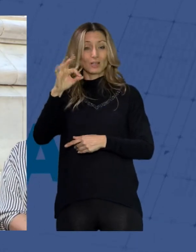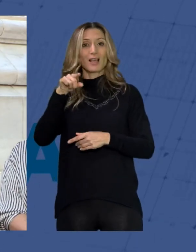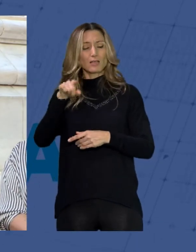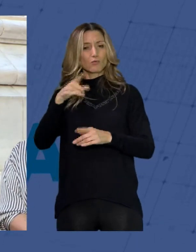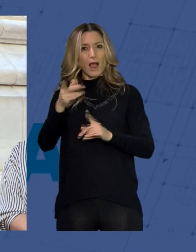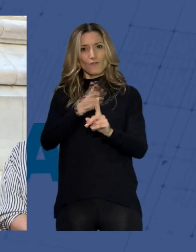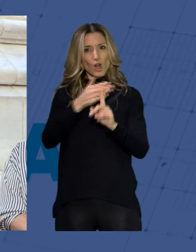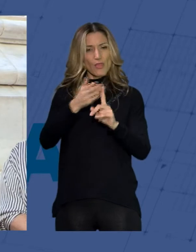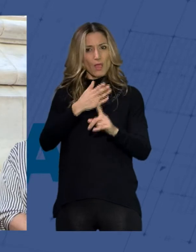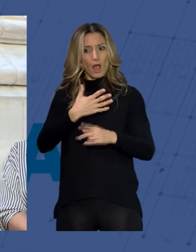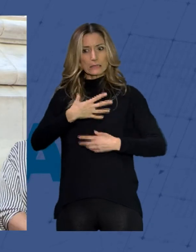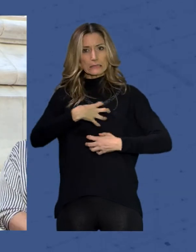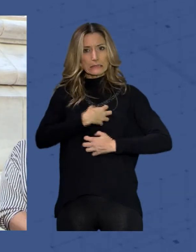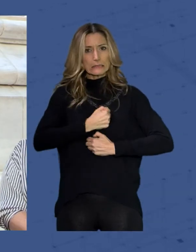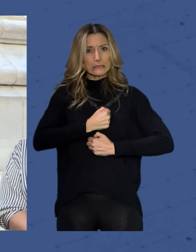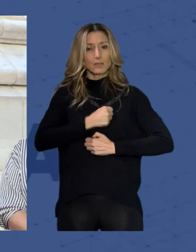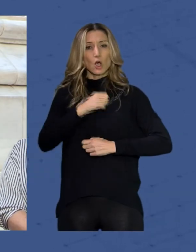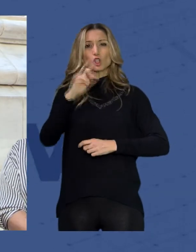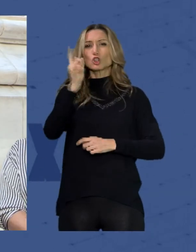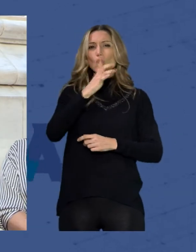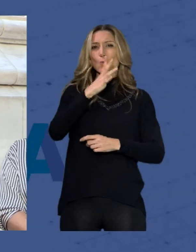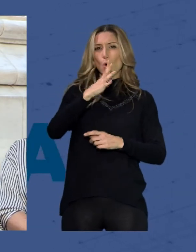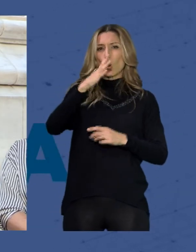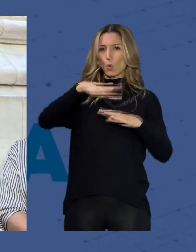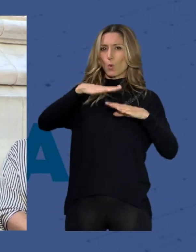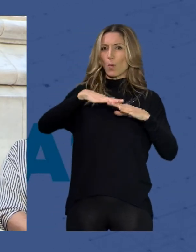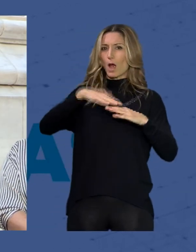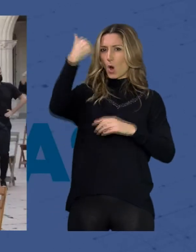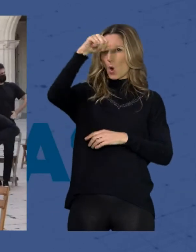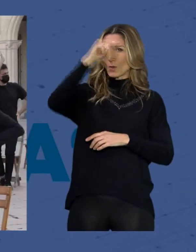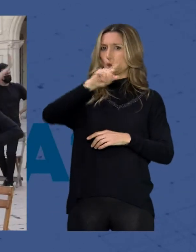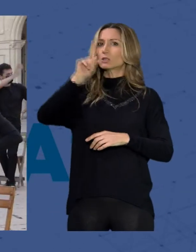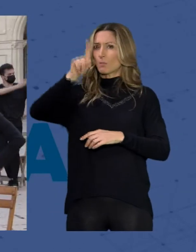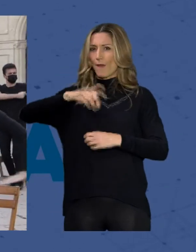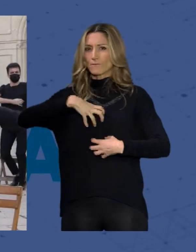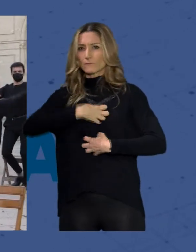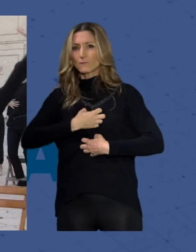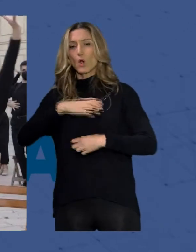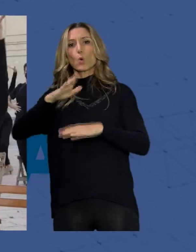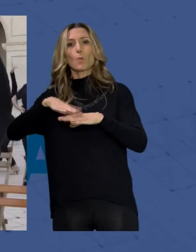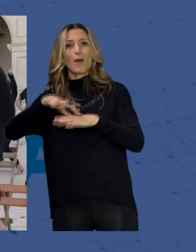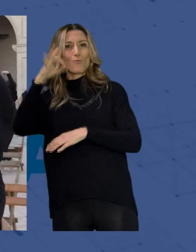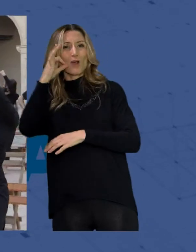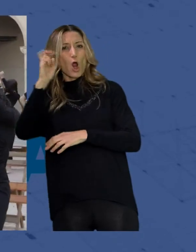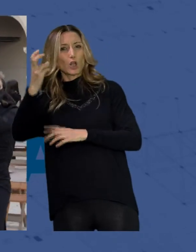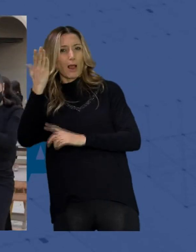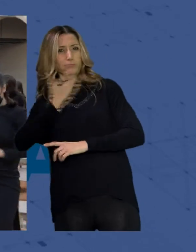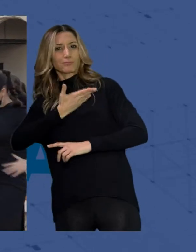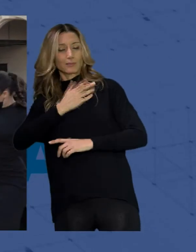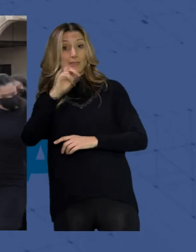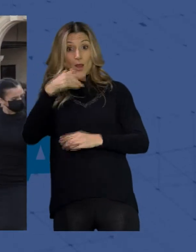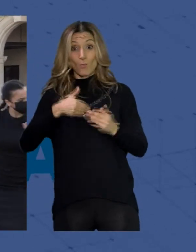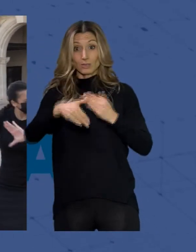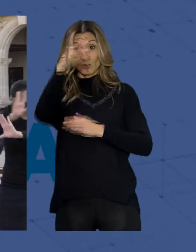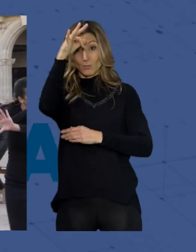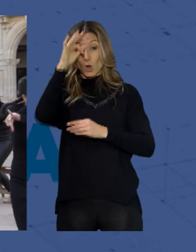la ejercida por el hombre sino por otras mujeres el próximo domingo 7 de noviembre en el maestro Padilla se